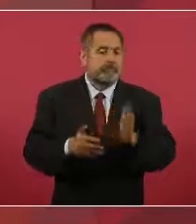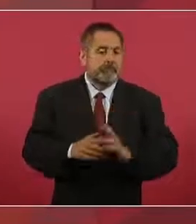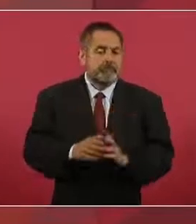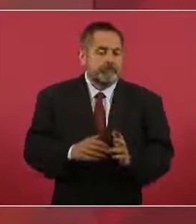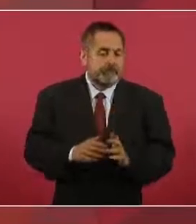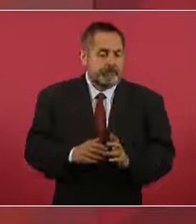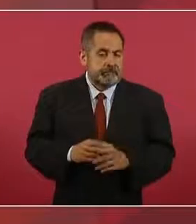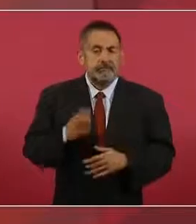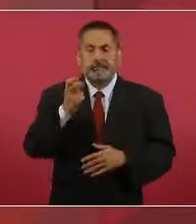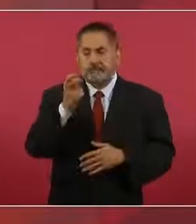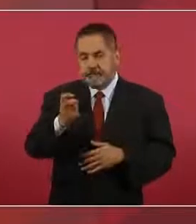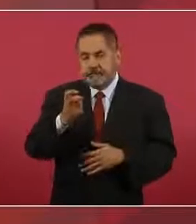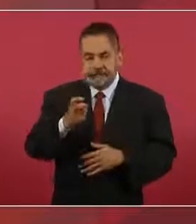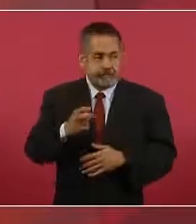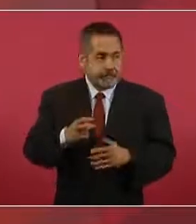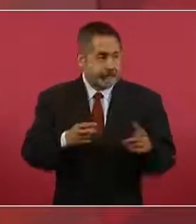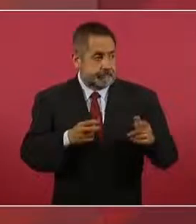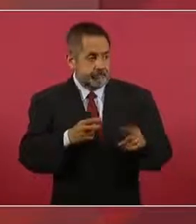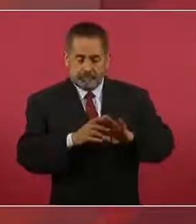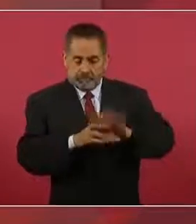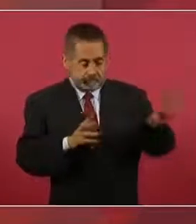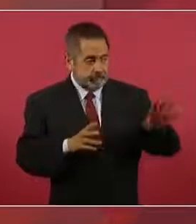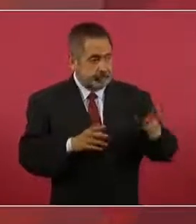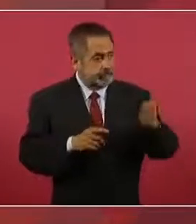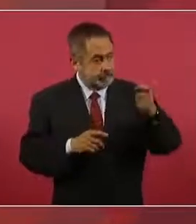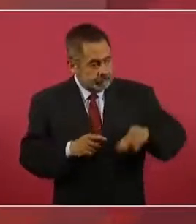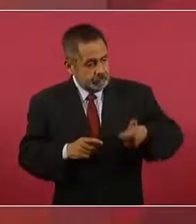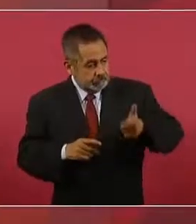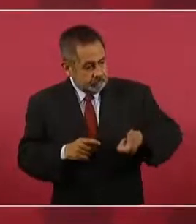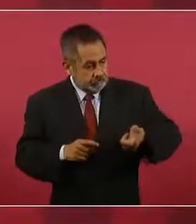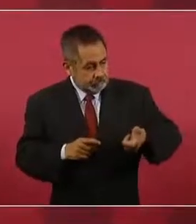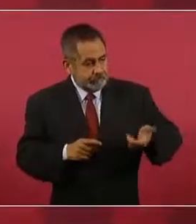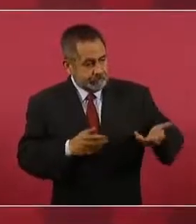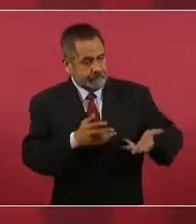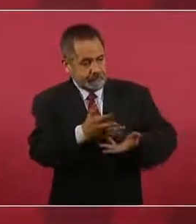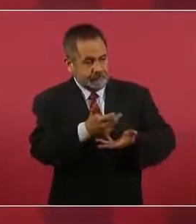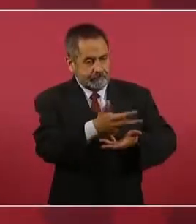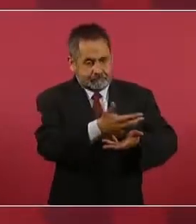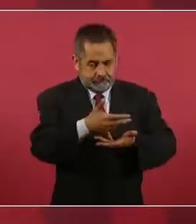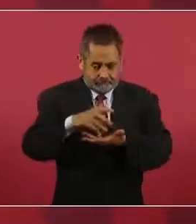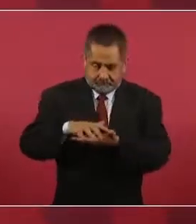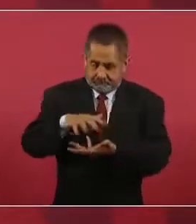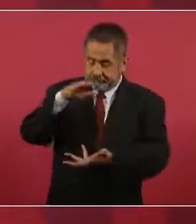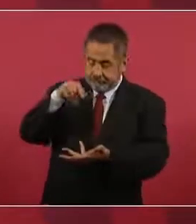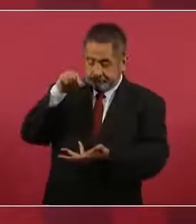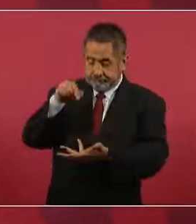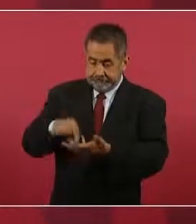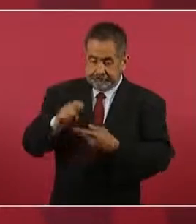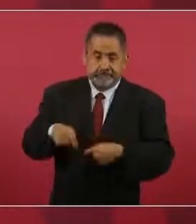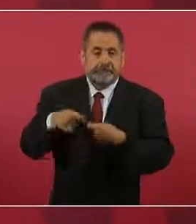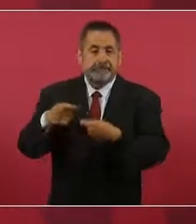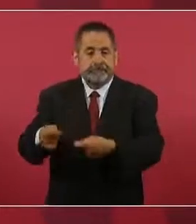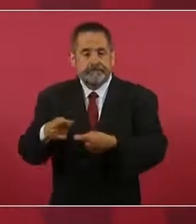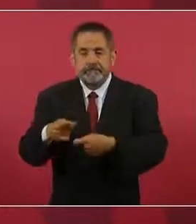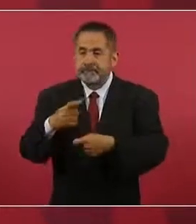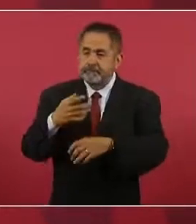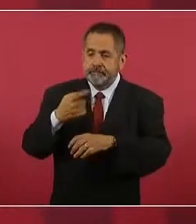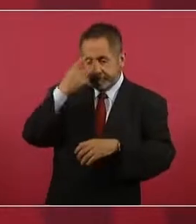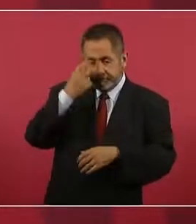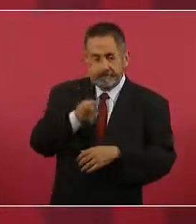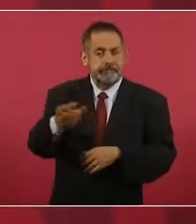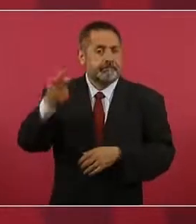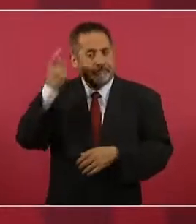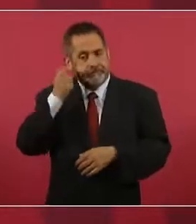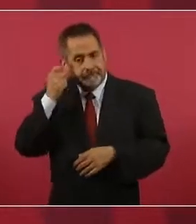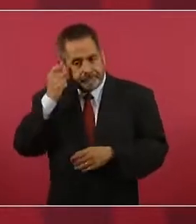porque así tenemos ingresos y ese es el dinero que se utiliza para las pensiones,